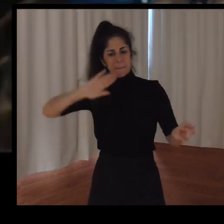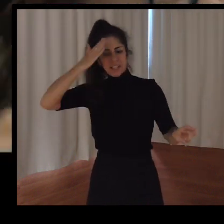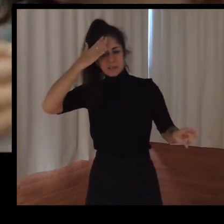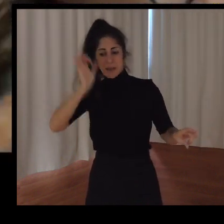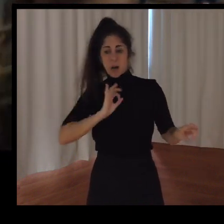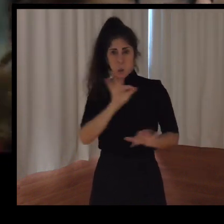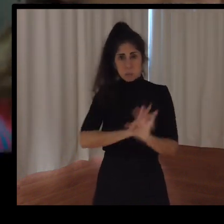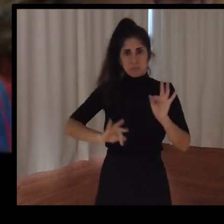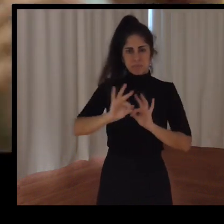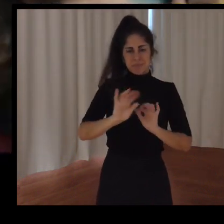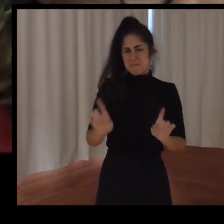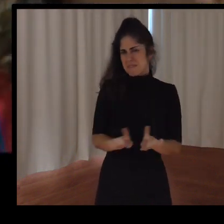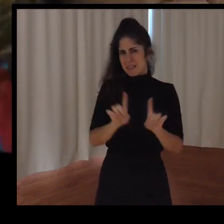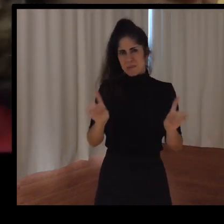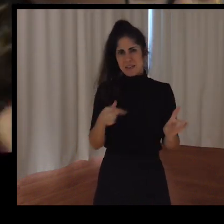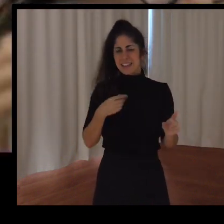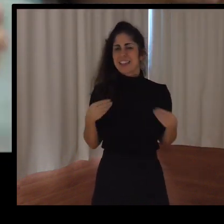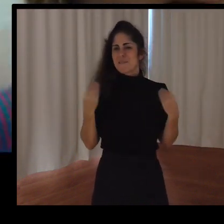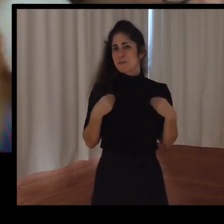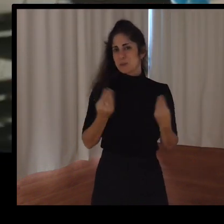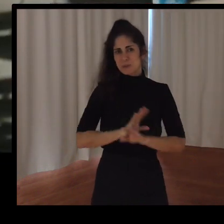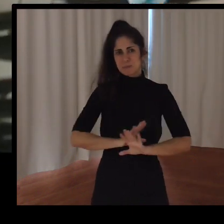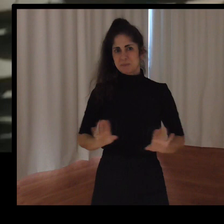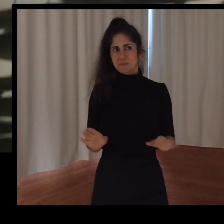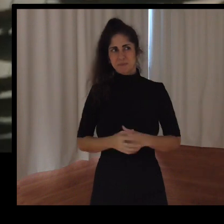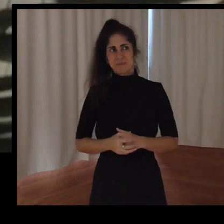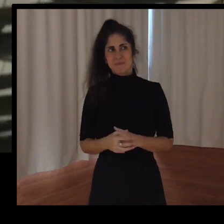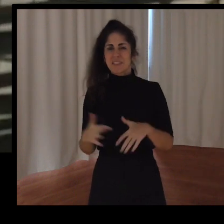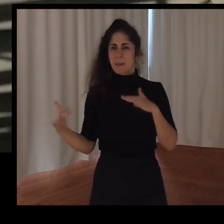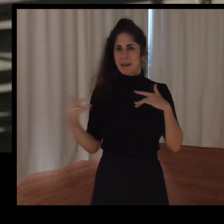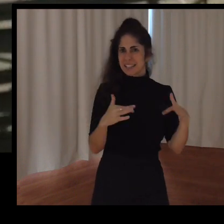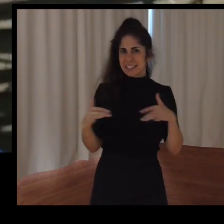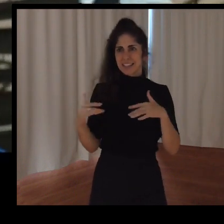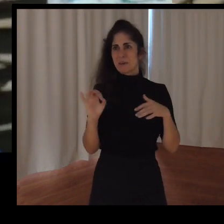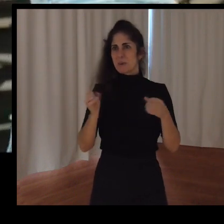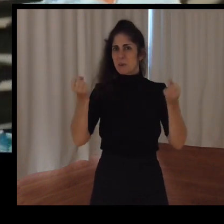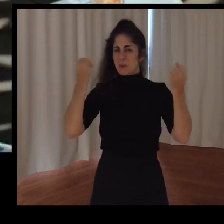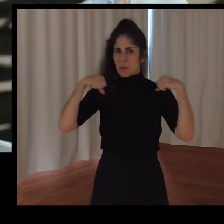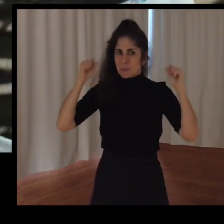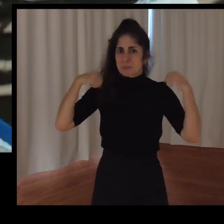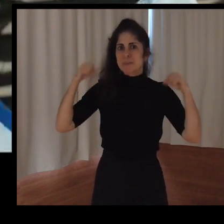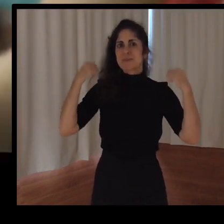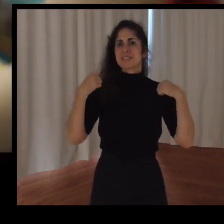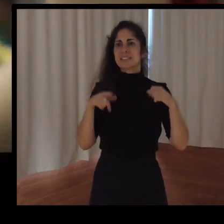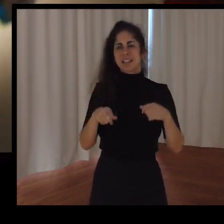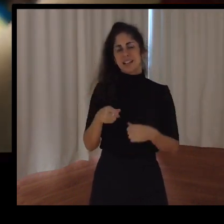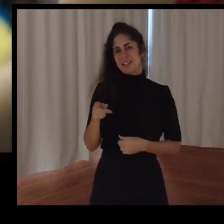bien. Cada partido, cada entrenamiento es un revulsivo para él. Intenta superarse,